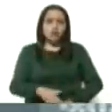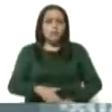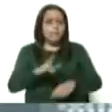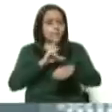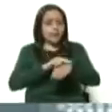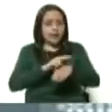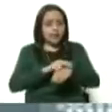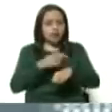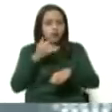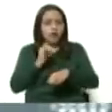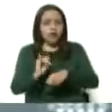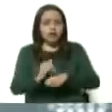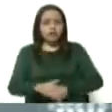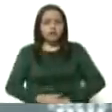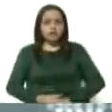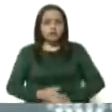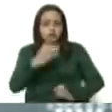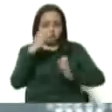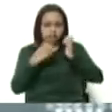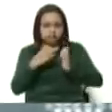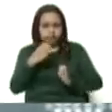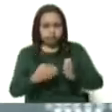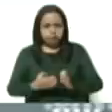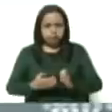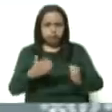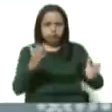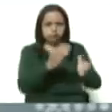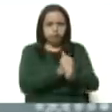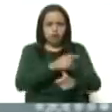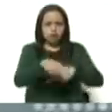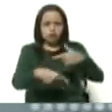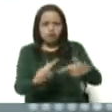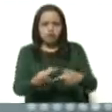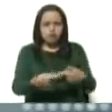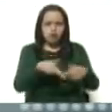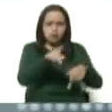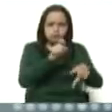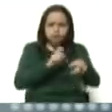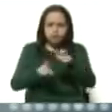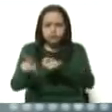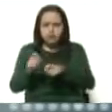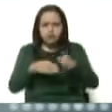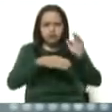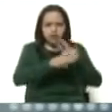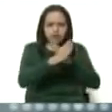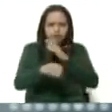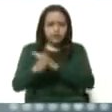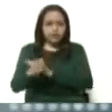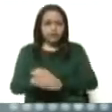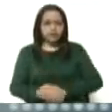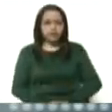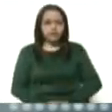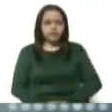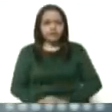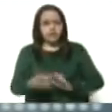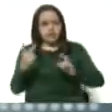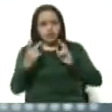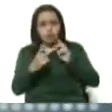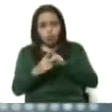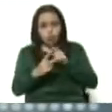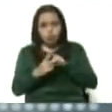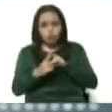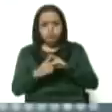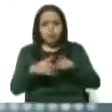fue diagnosticado en los procesos de pesquizaje que hacemos en personal de salud, y uno en el